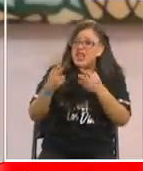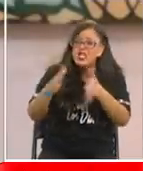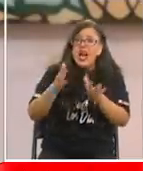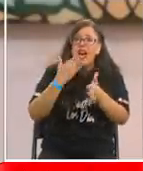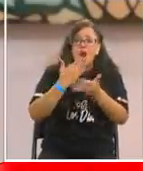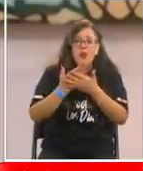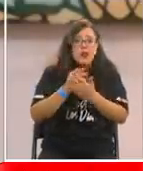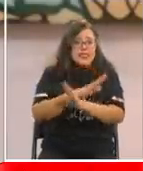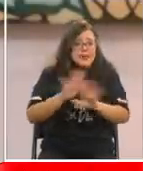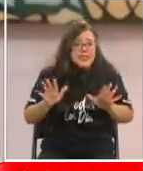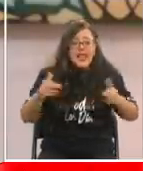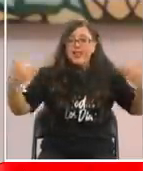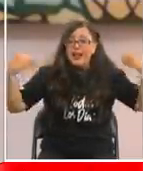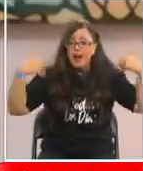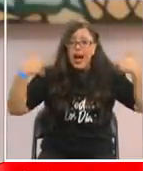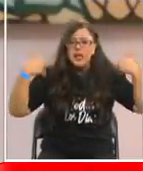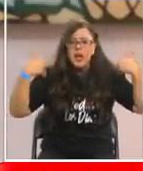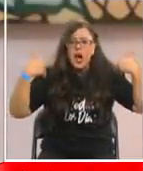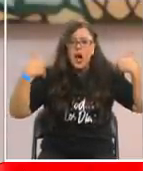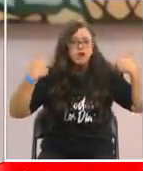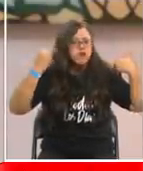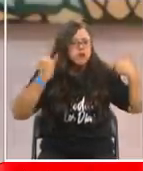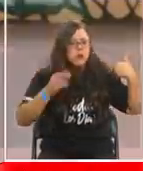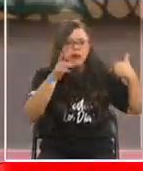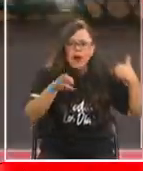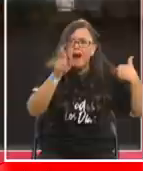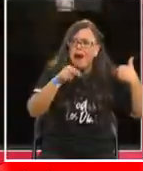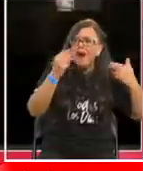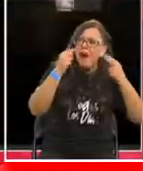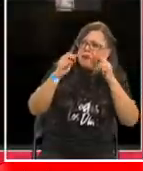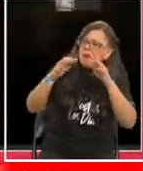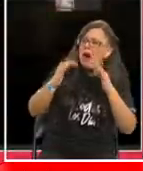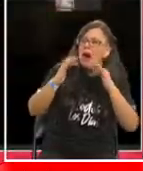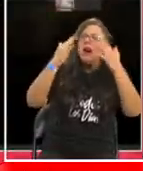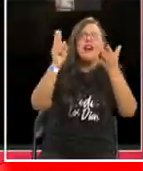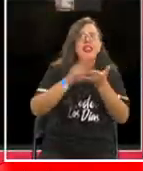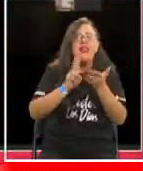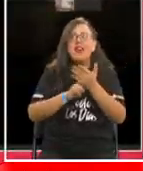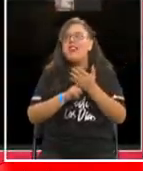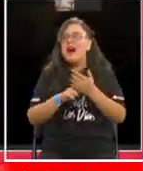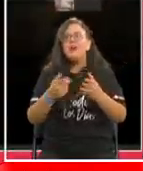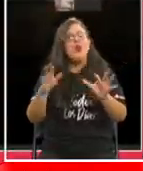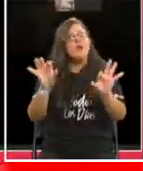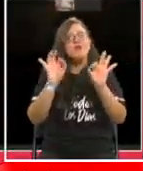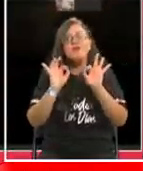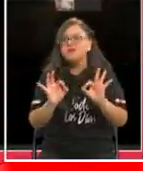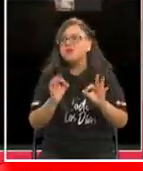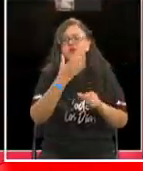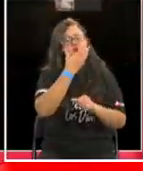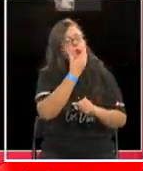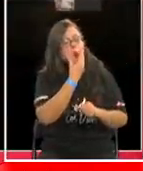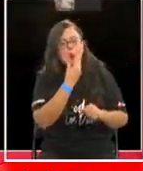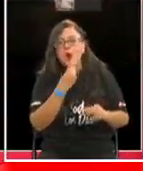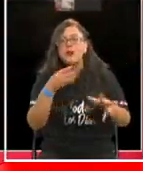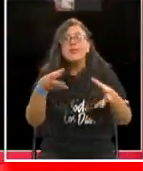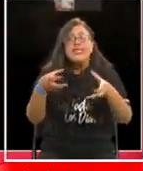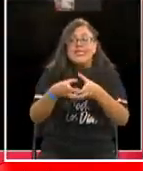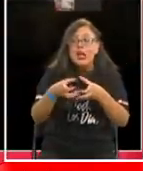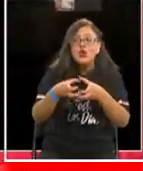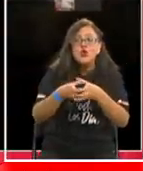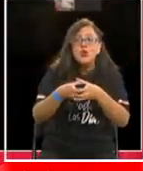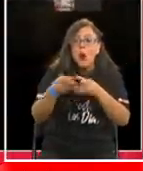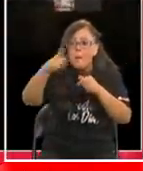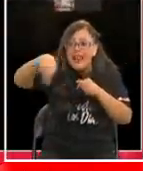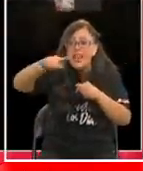todos los ensayos. Entonces, de verdad fue maravilloso porque además para los chicos, el grupo de música, para ellos la